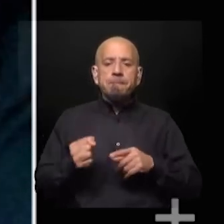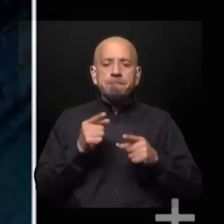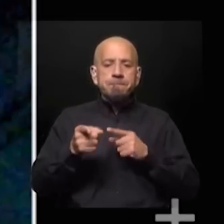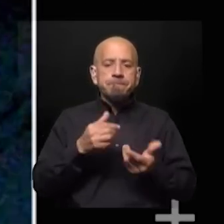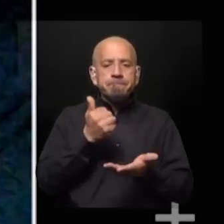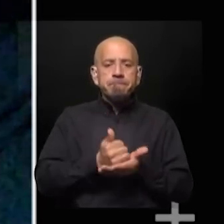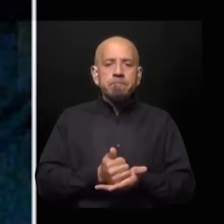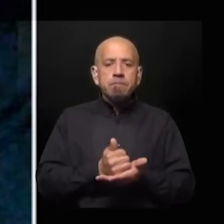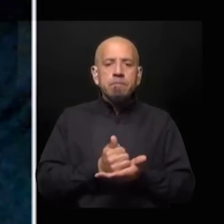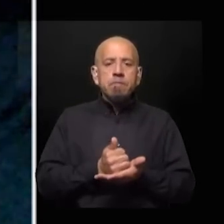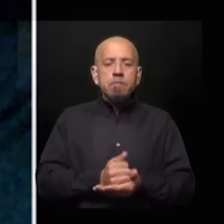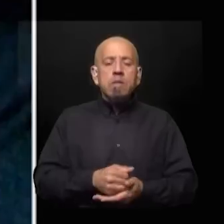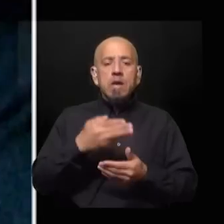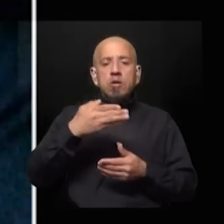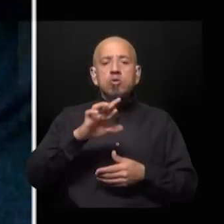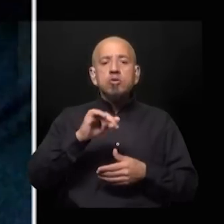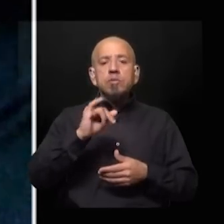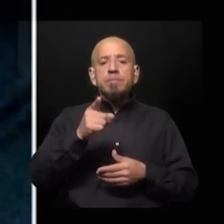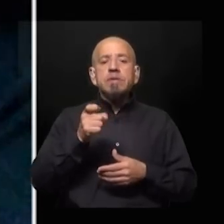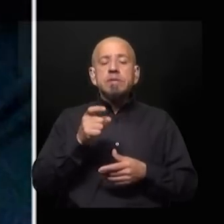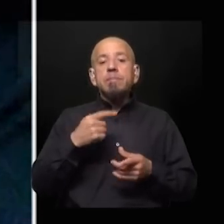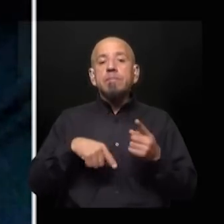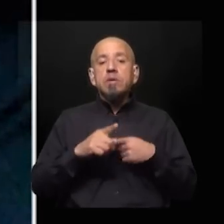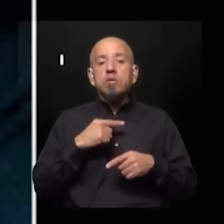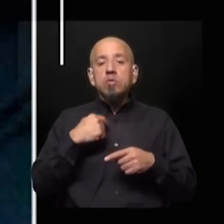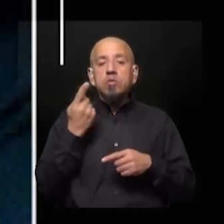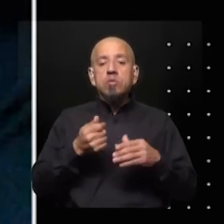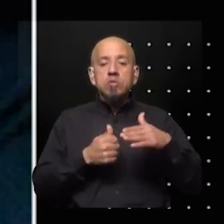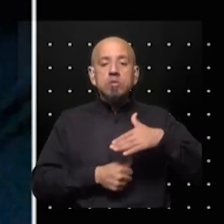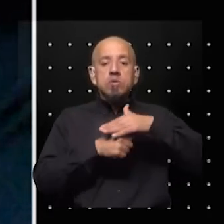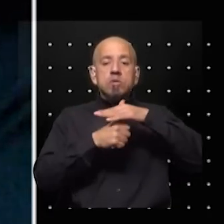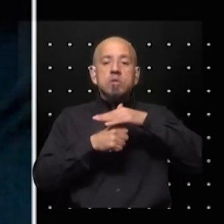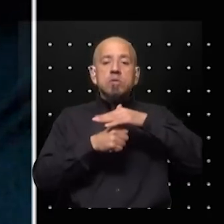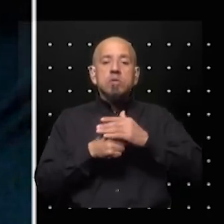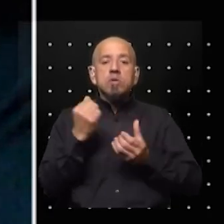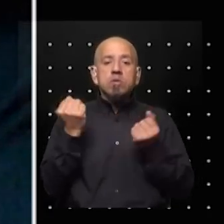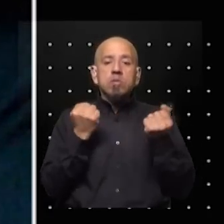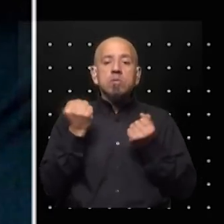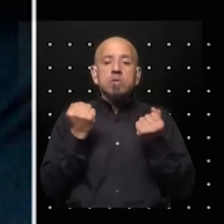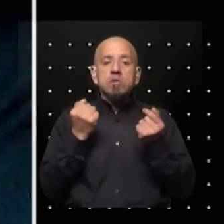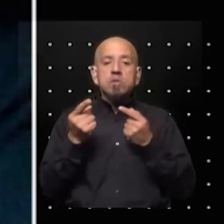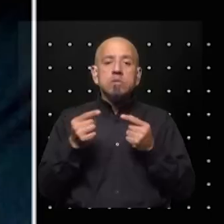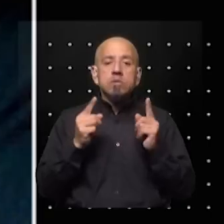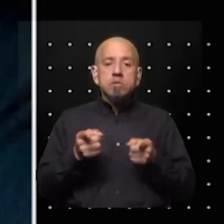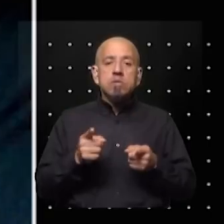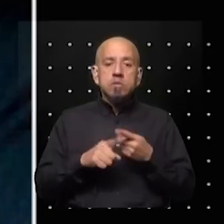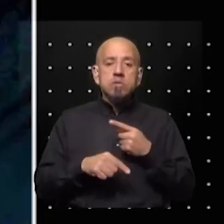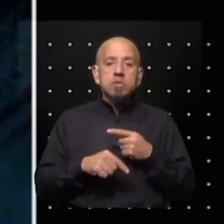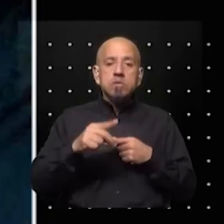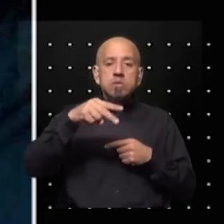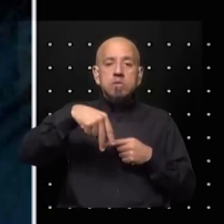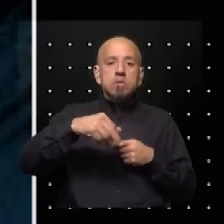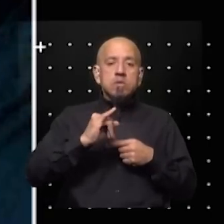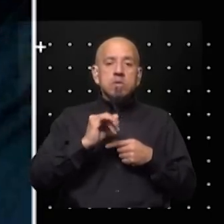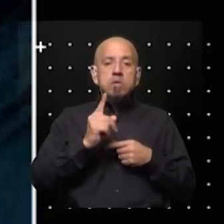participación en los BRICS pero no nos olvidemos del otro gran líder africano por el tamaño de su economía y porque lidera también África Central que es Nigeria